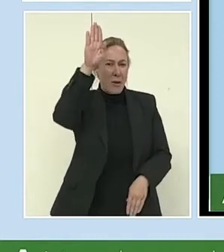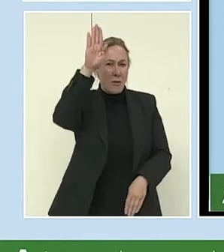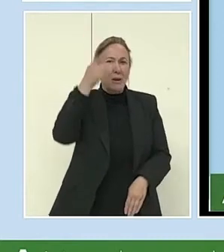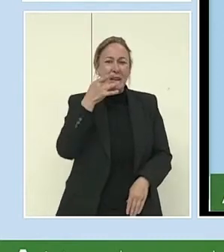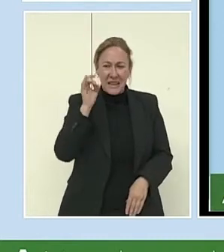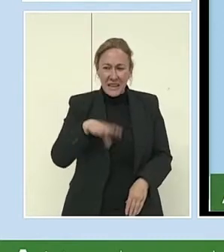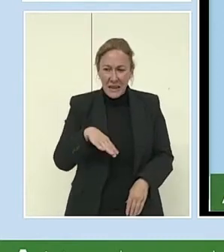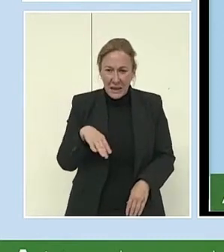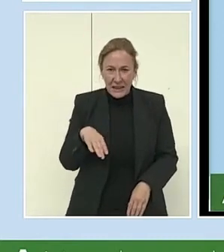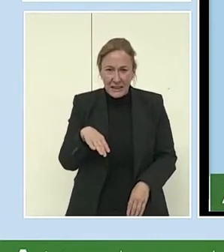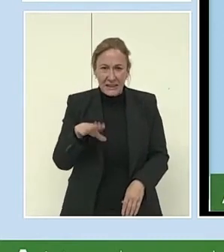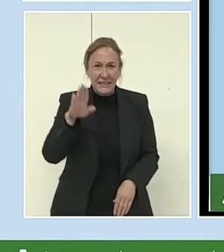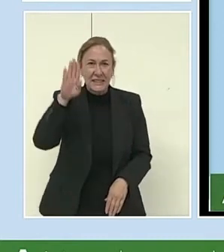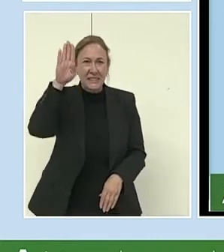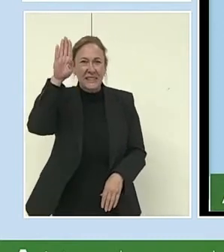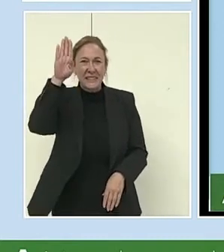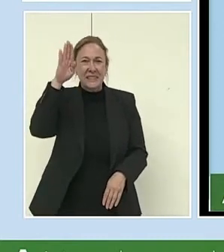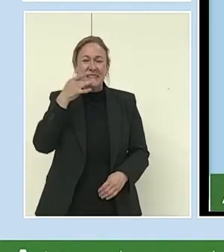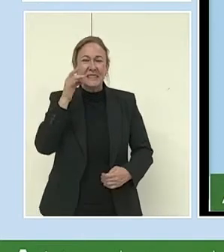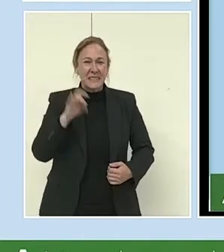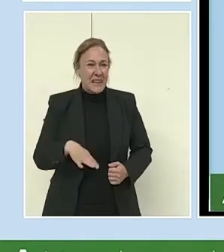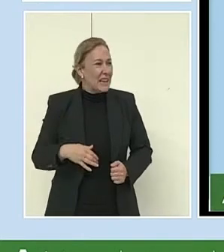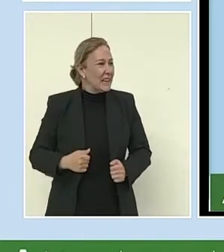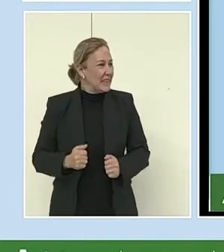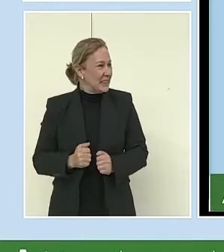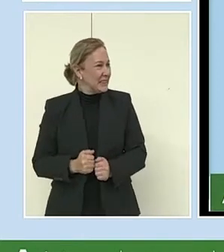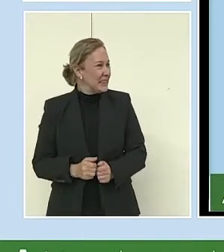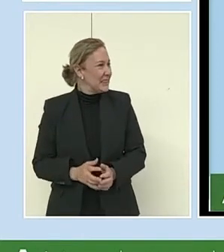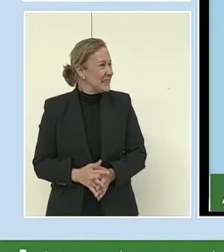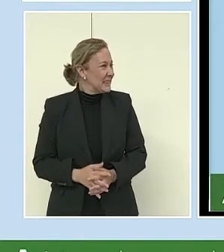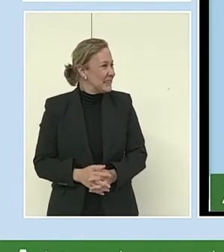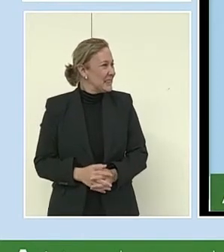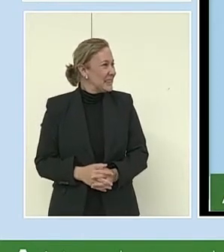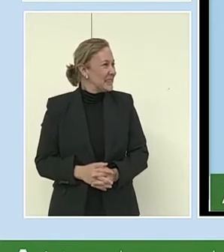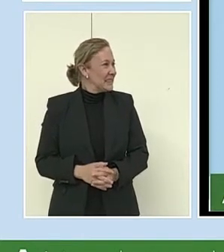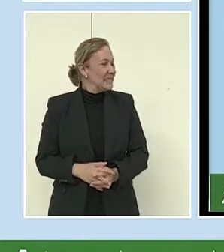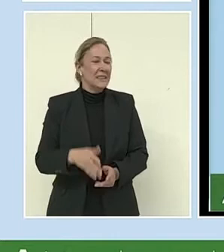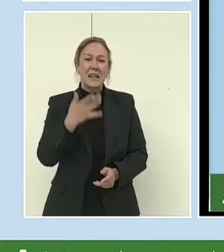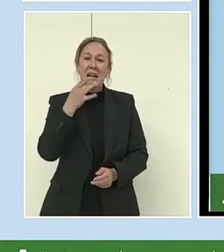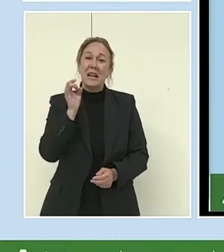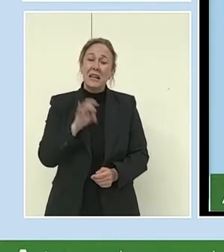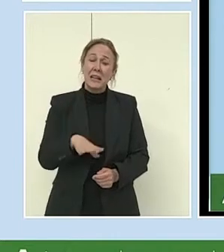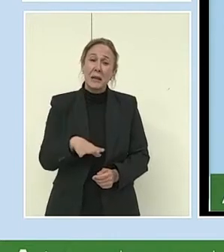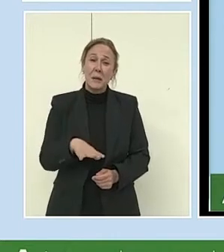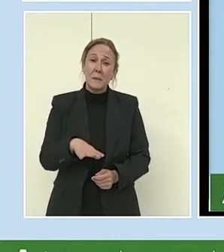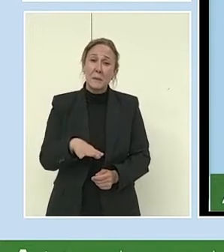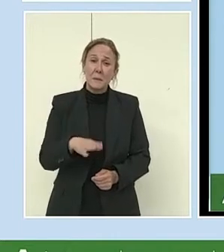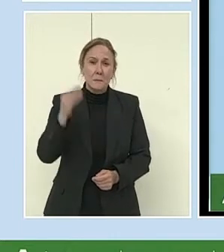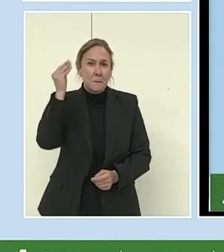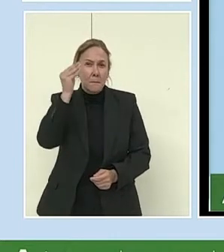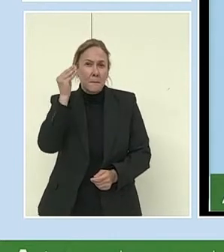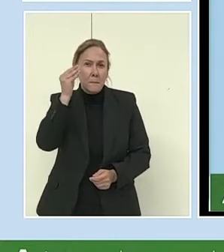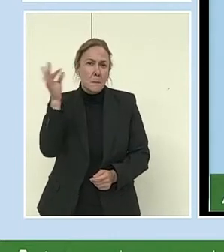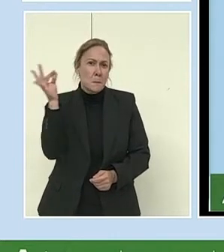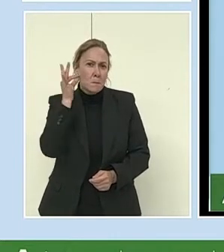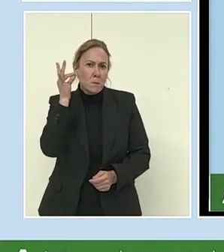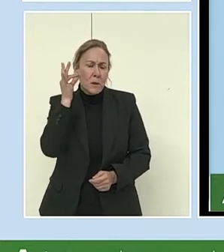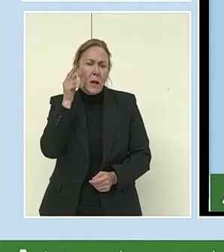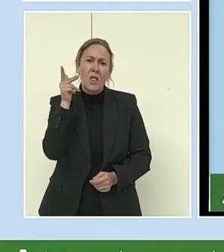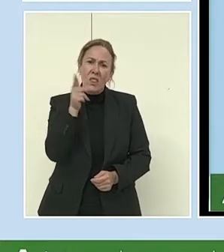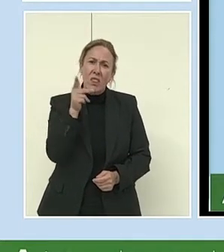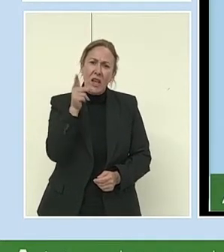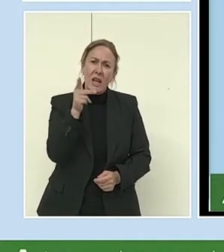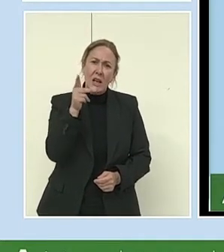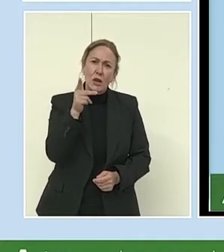¿Vale? En streaming también pueden, pueden… ¿Quién piensa que las mujeres tienen